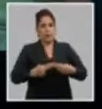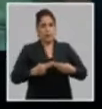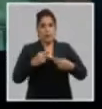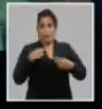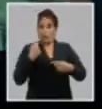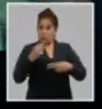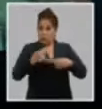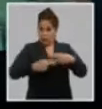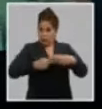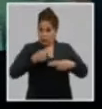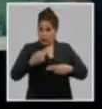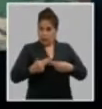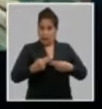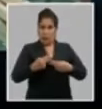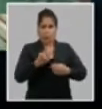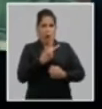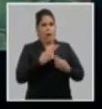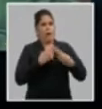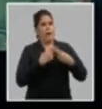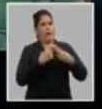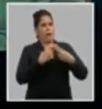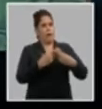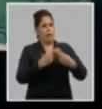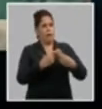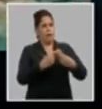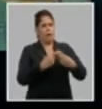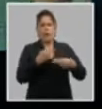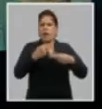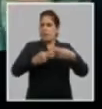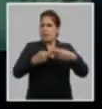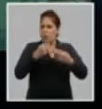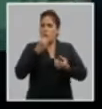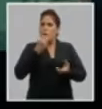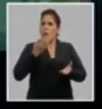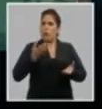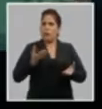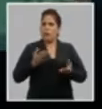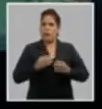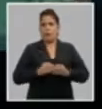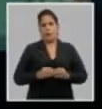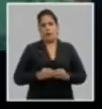de que la proeza realizada sólo era posible